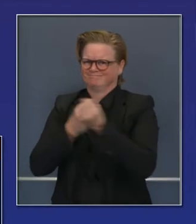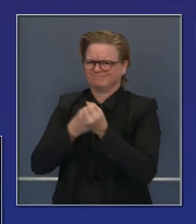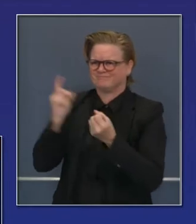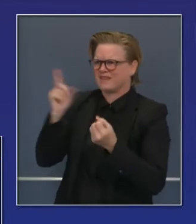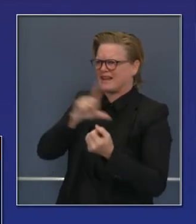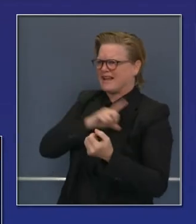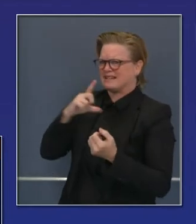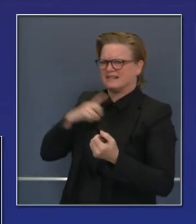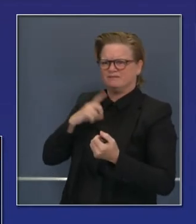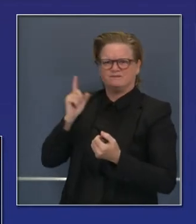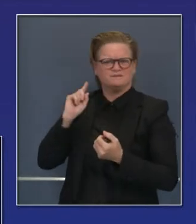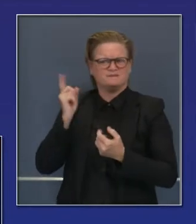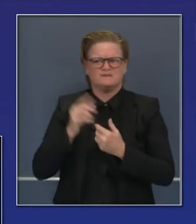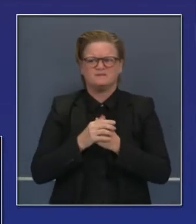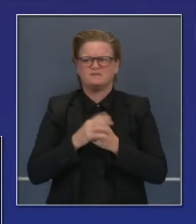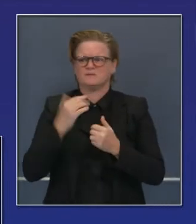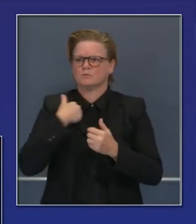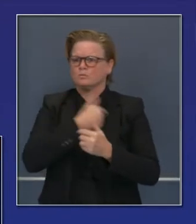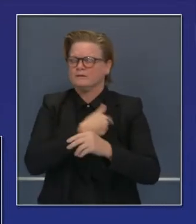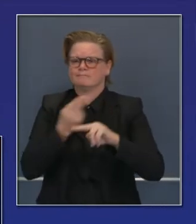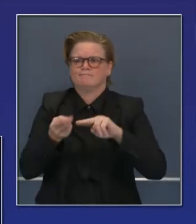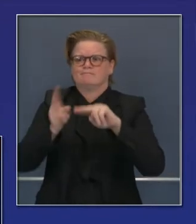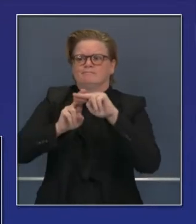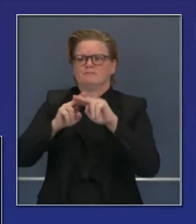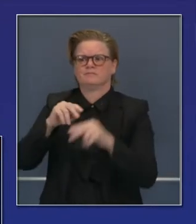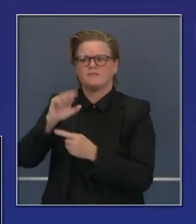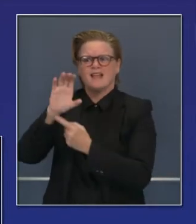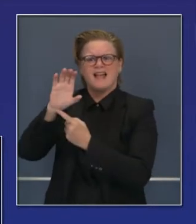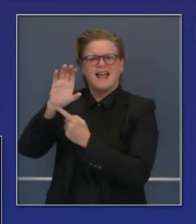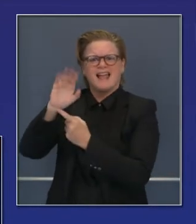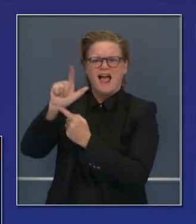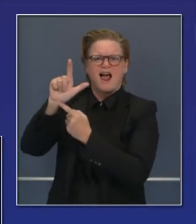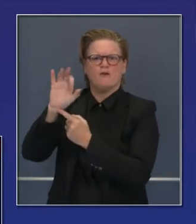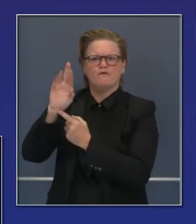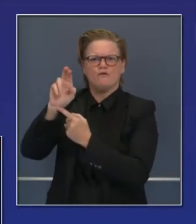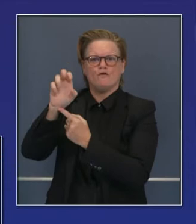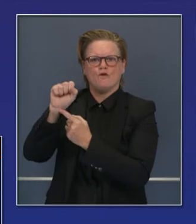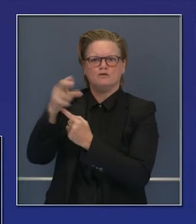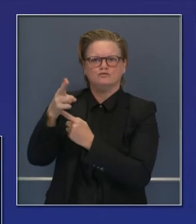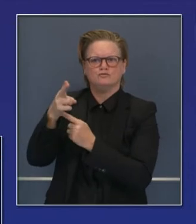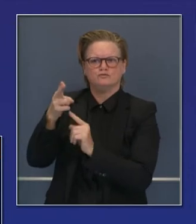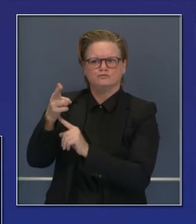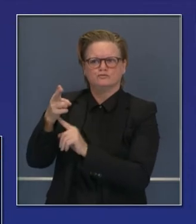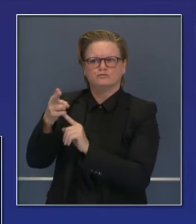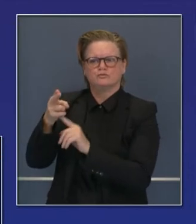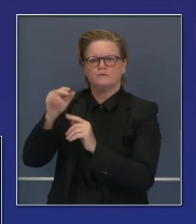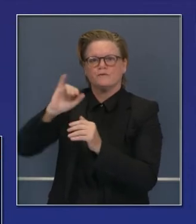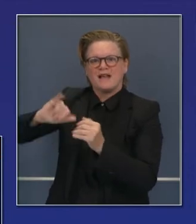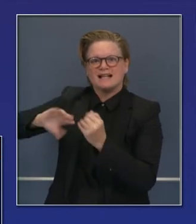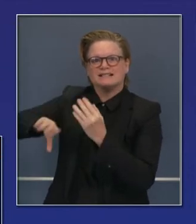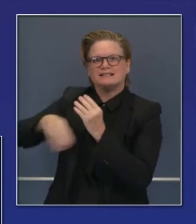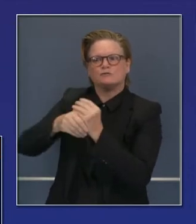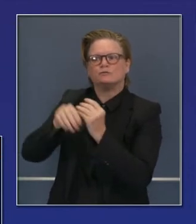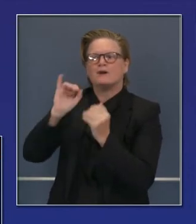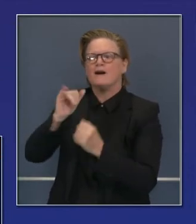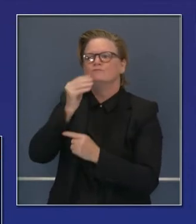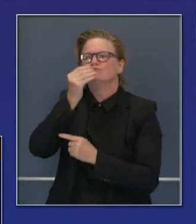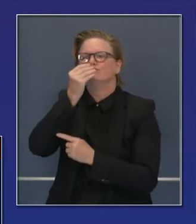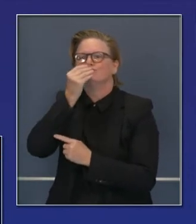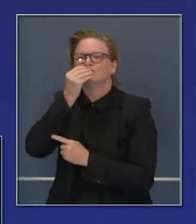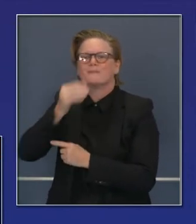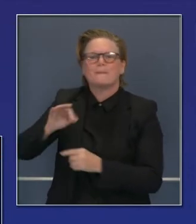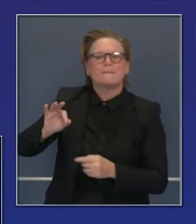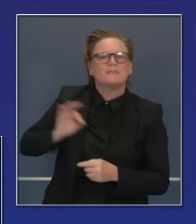legislatura de California. Hablando de la expansión del programa CalFest, 1.8 mil millones en beneficios alimenticios que ya fueron